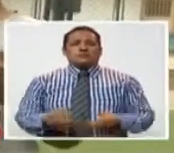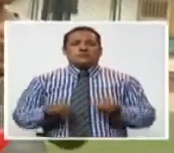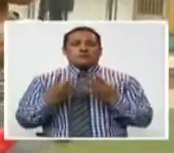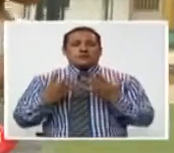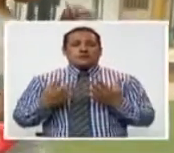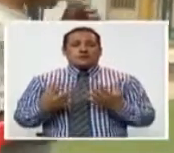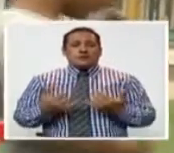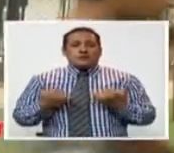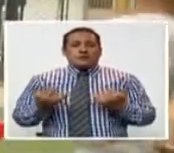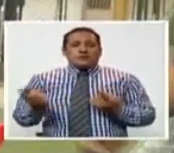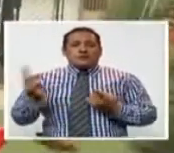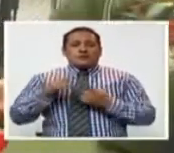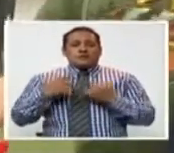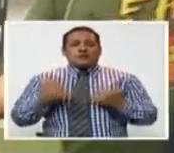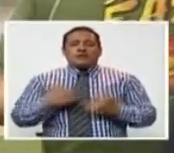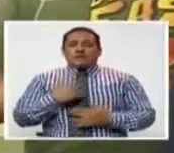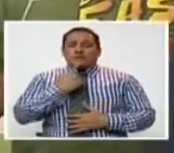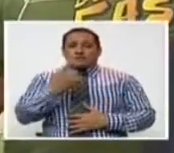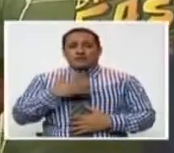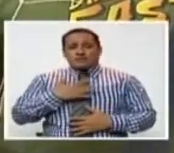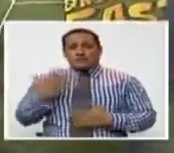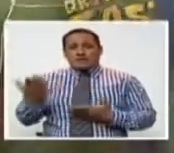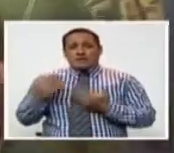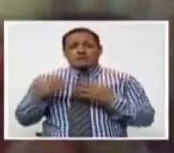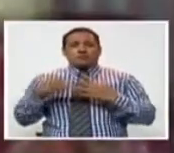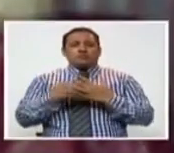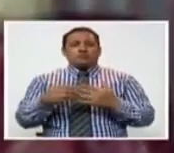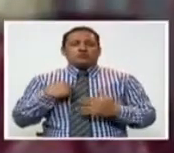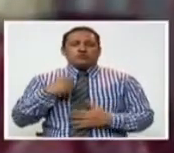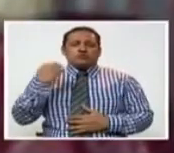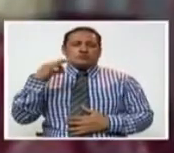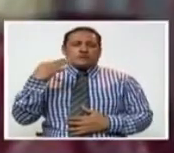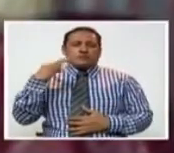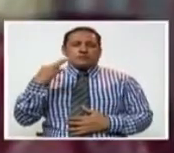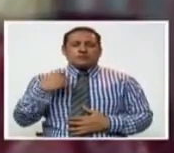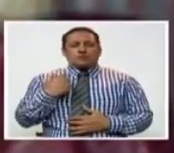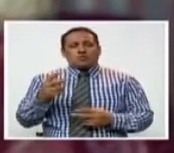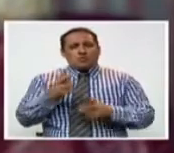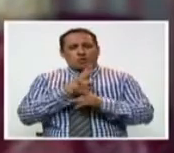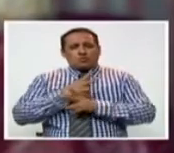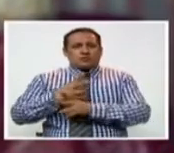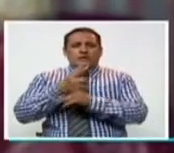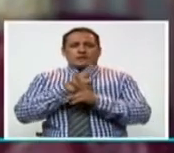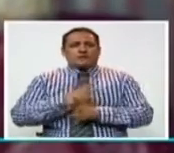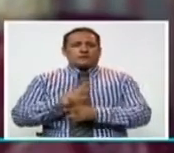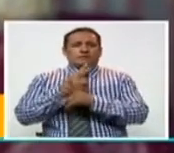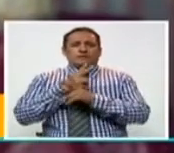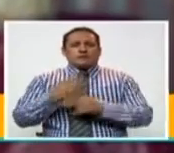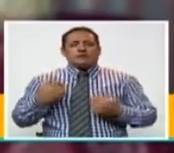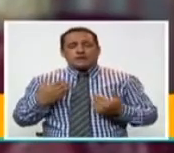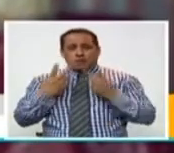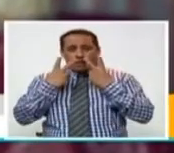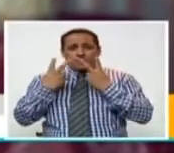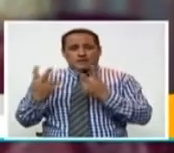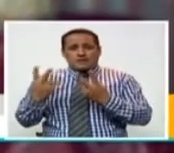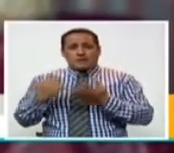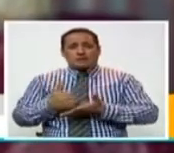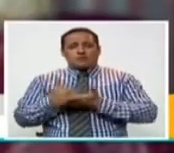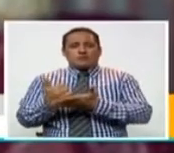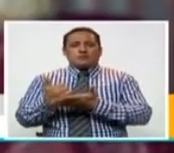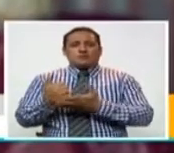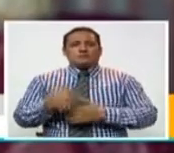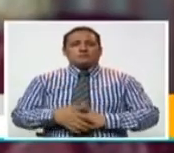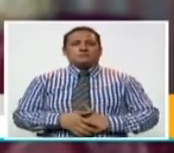Bueno, en este momento le quiero decir a mi esposo que yo siempre le voy a cuidar y le voy a ver